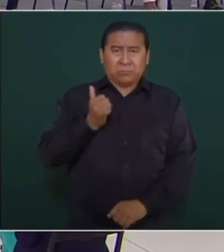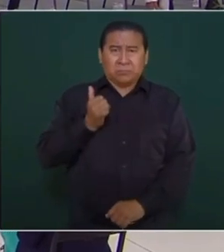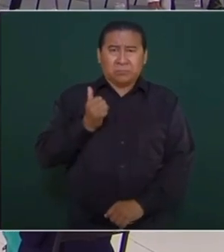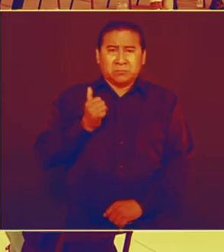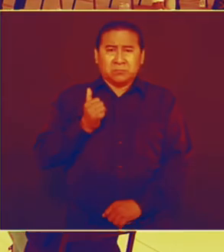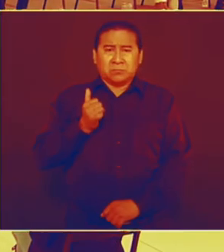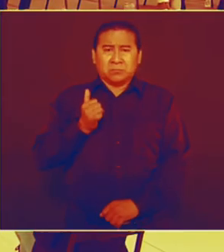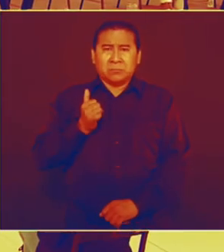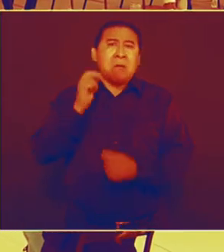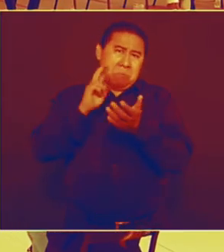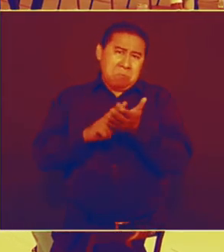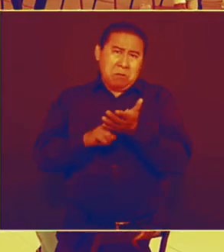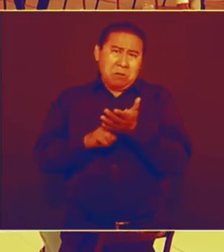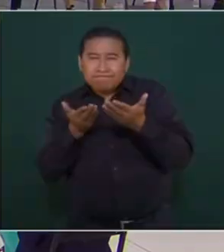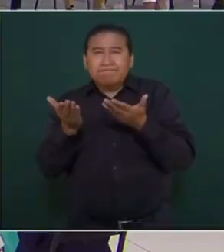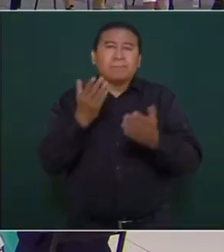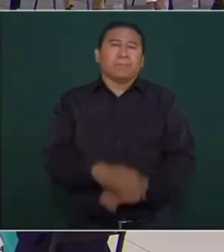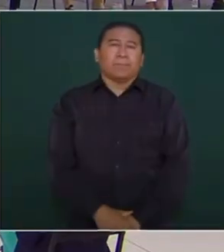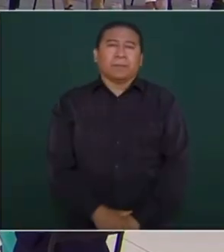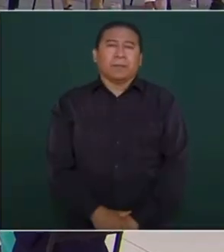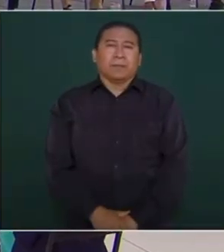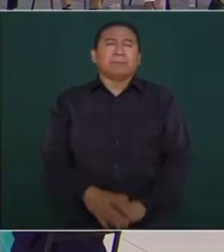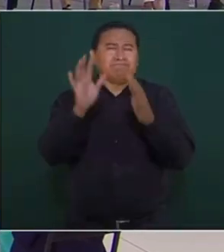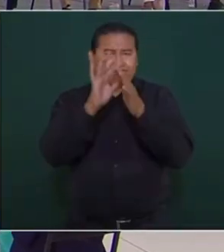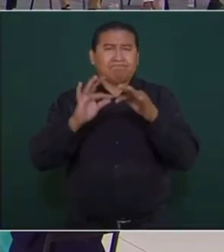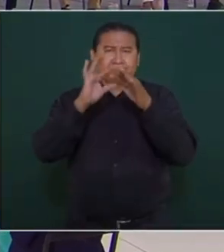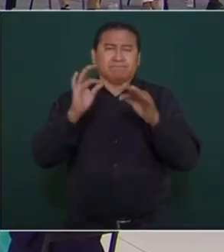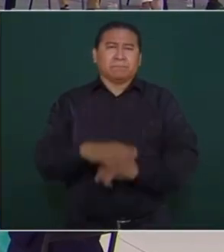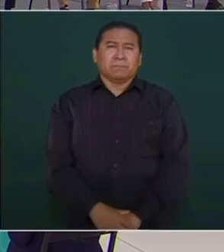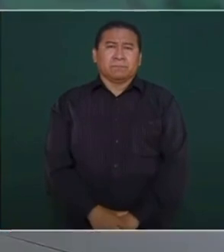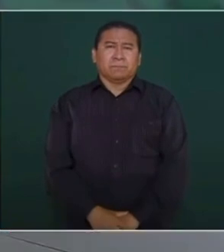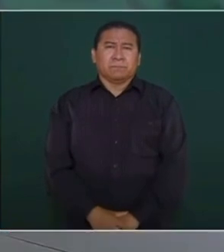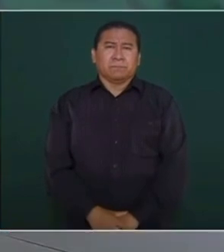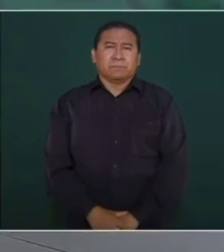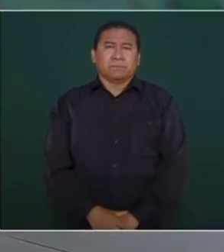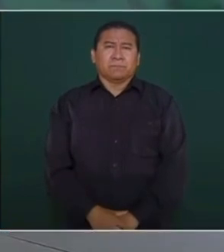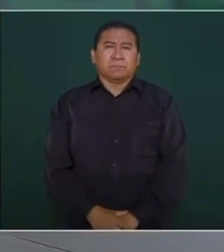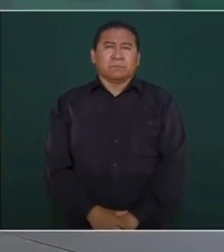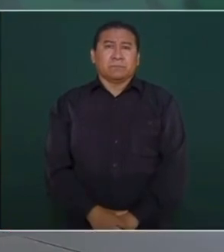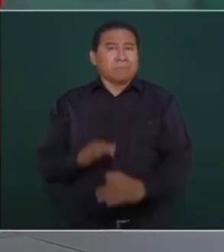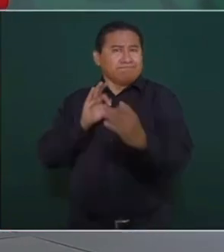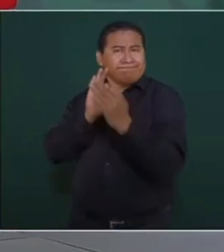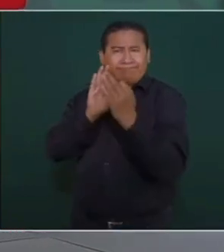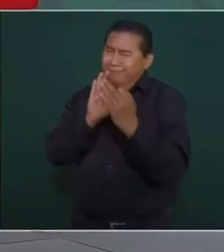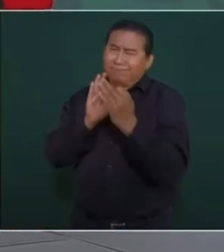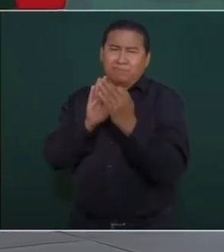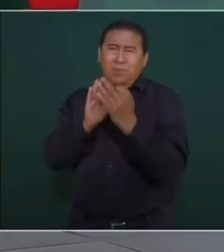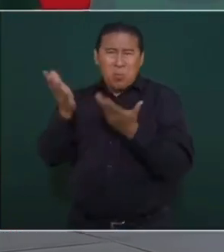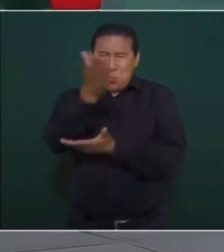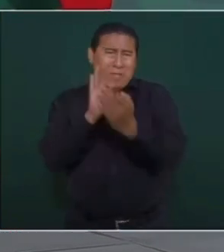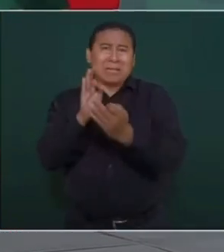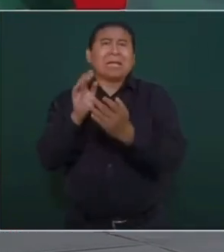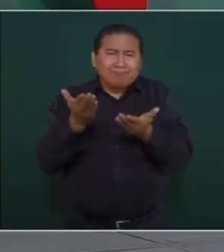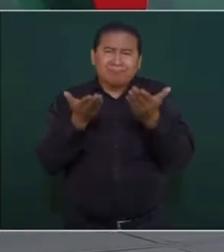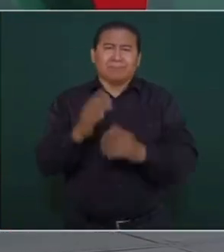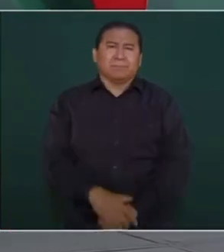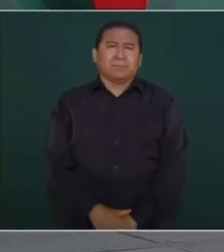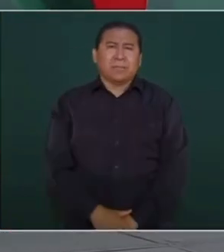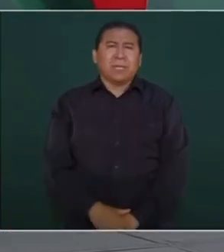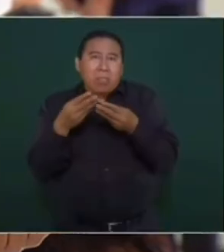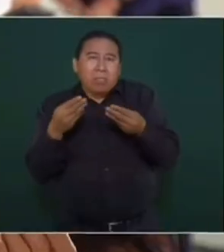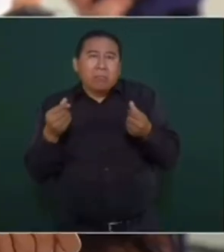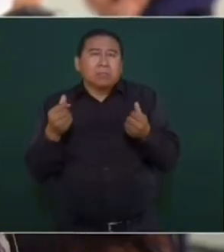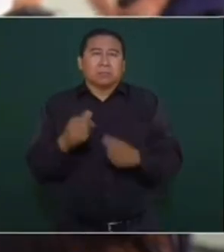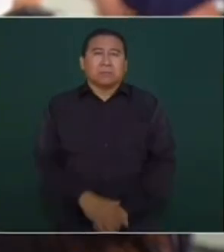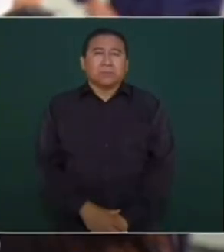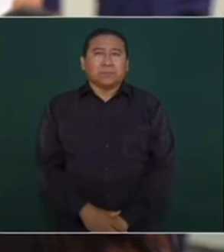pues se haga valer la expropiación. Dicho, pues no se trata de confrontarnos con nadie. Hay que convencer, hay que